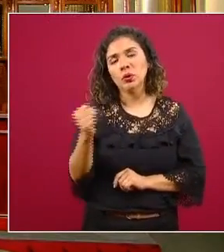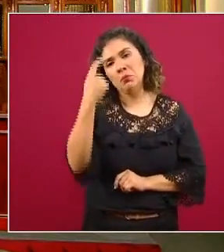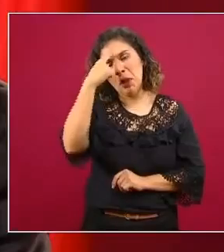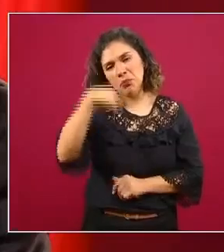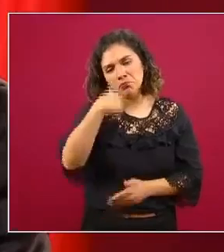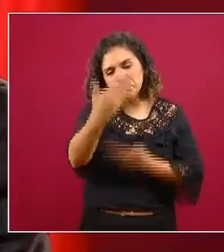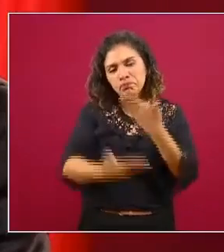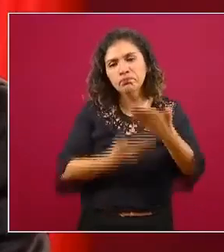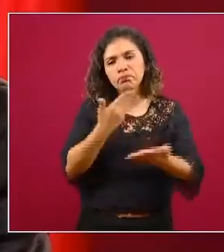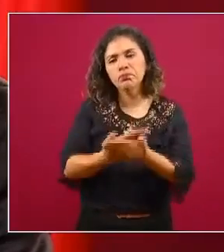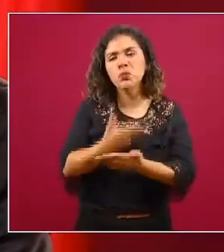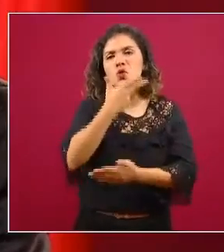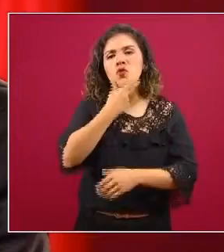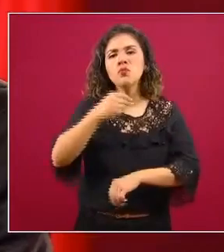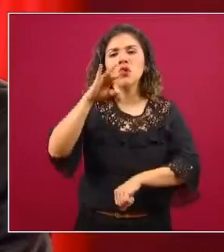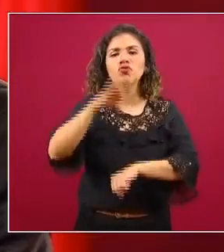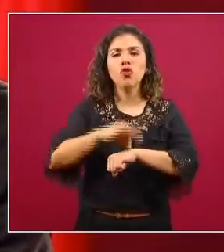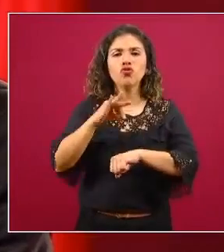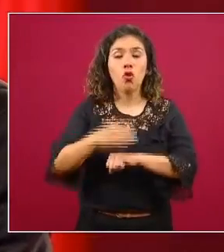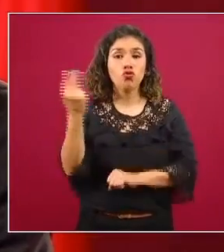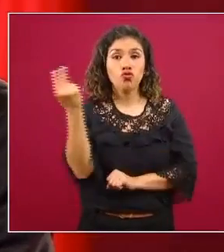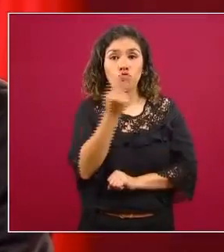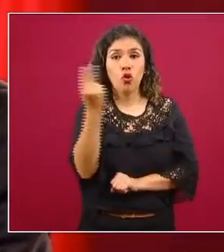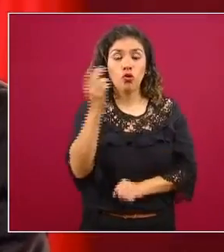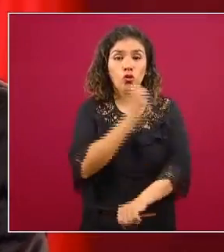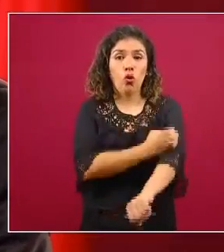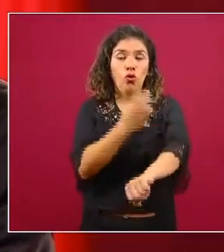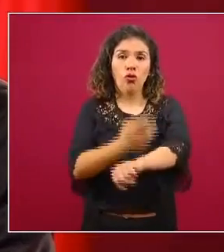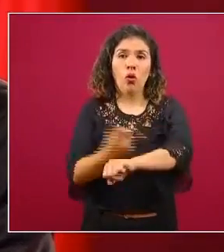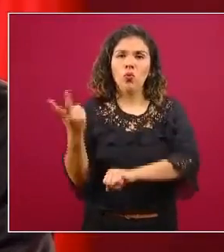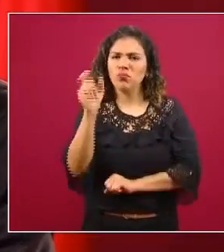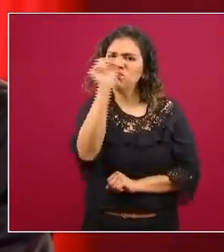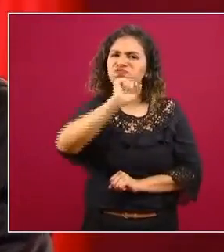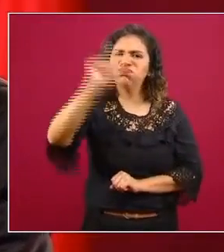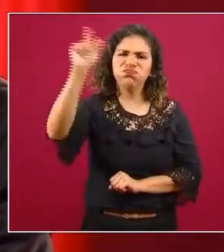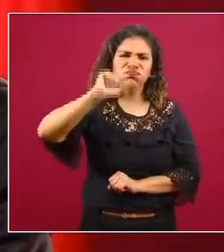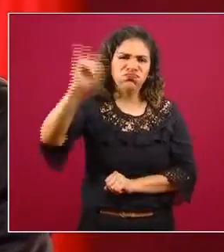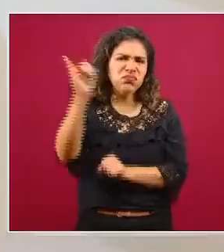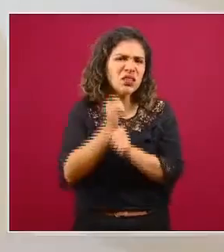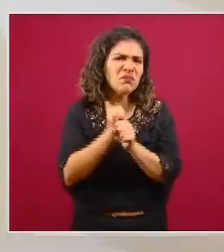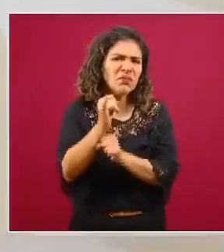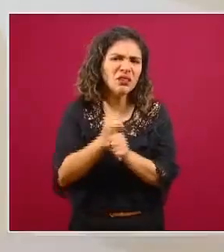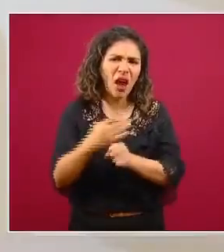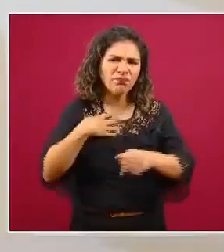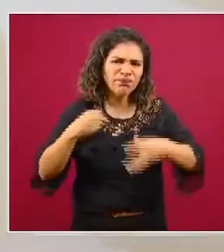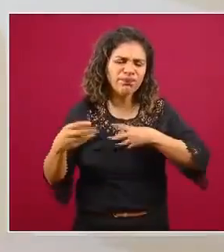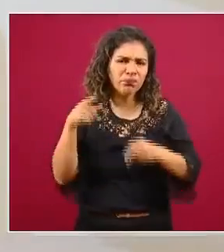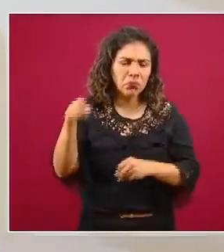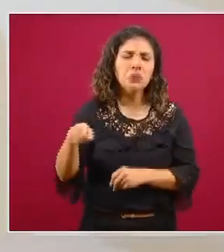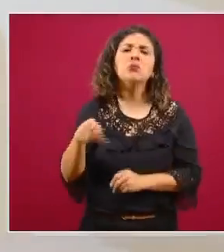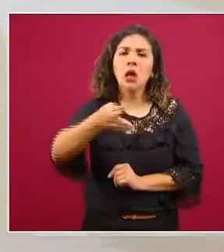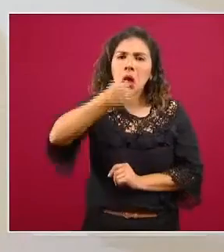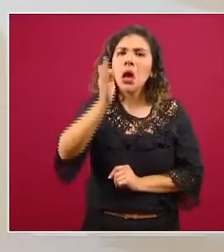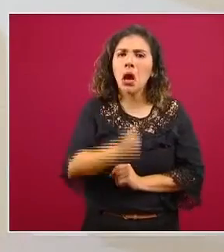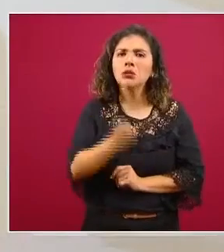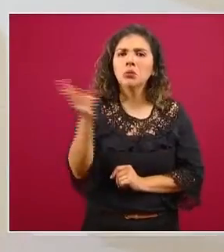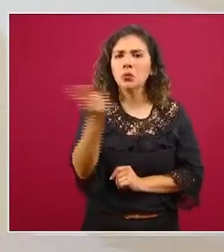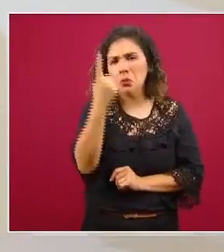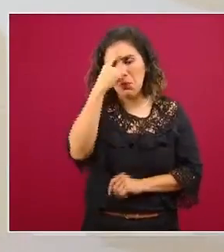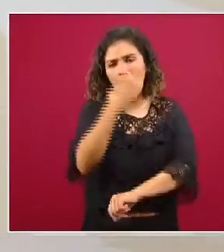proponer al doctor a dos coordinadores destacados epidemiólogos investigadores y que aceptaran